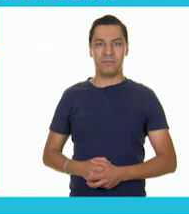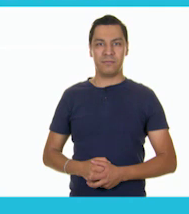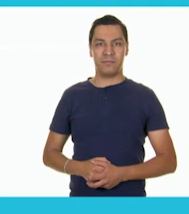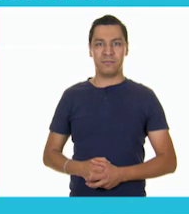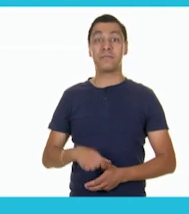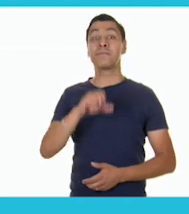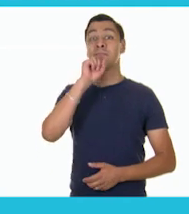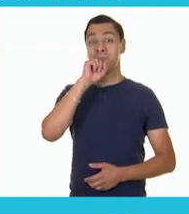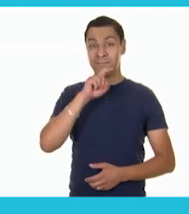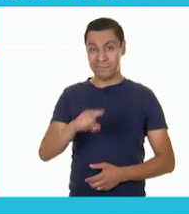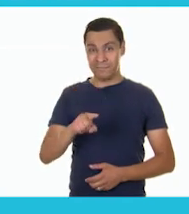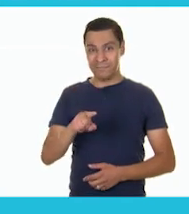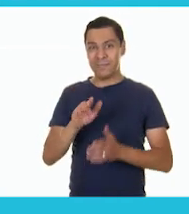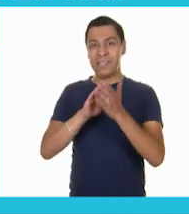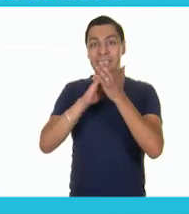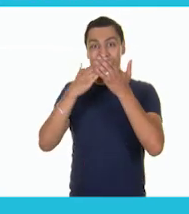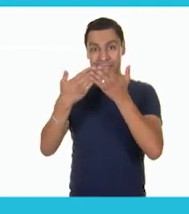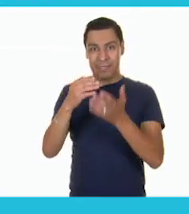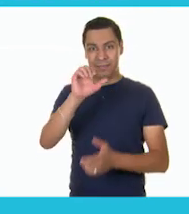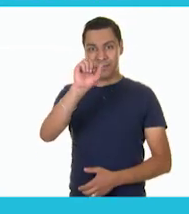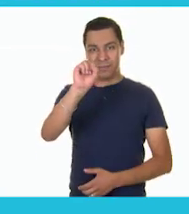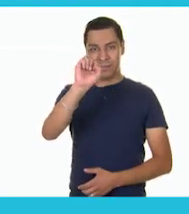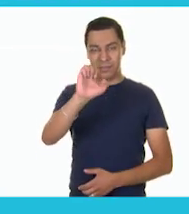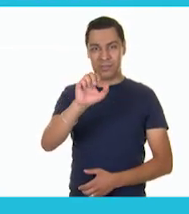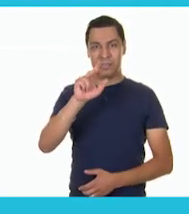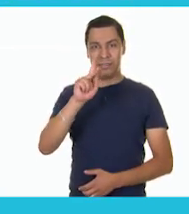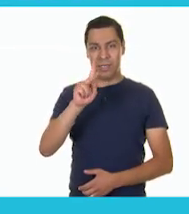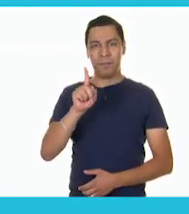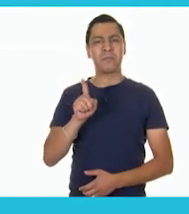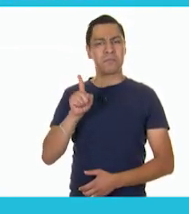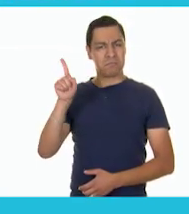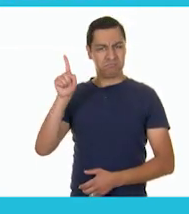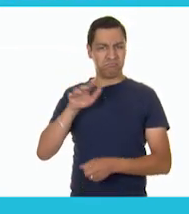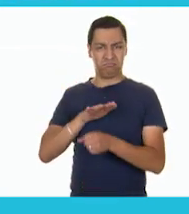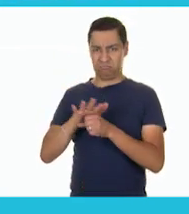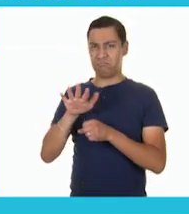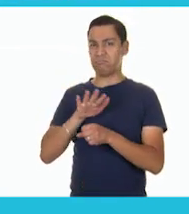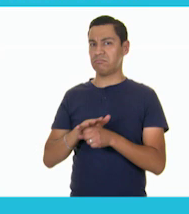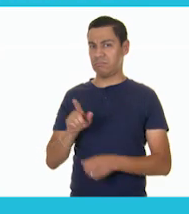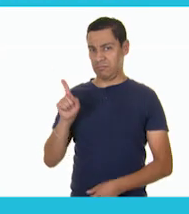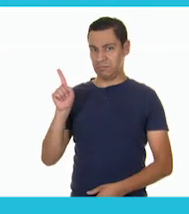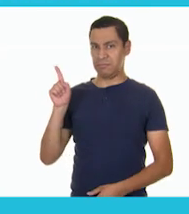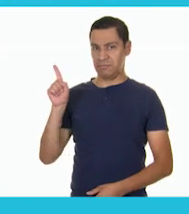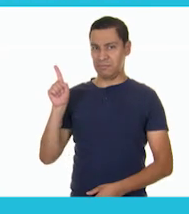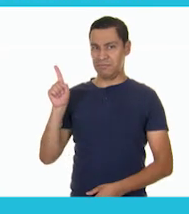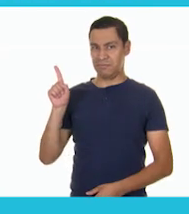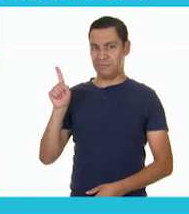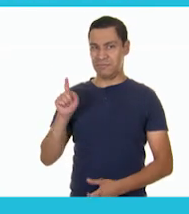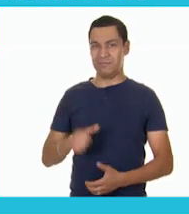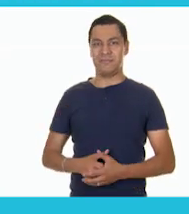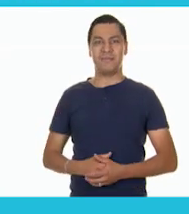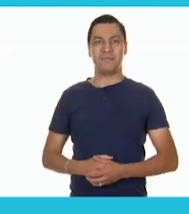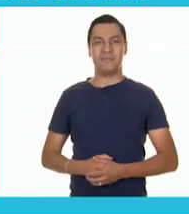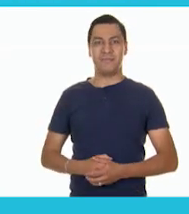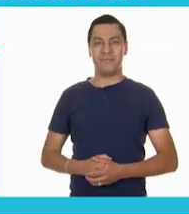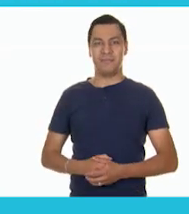También puedes encontrar los libros de texto en la página conalitec.cep.gov.mx.